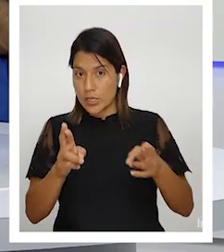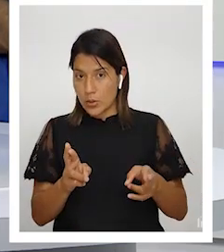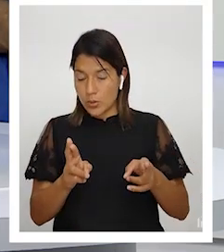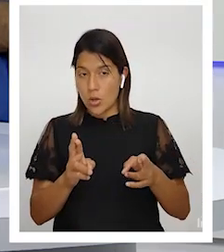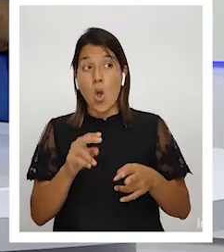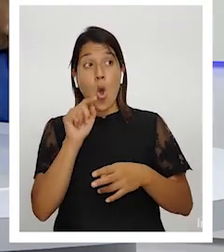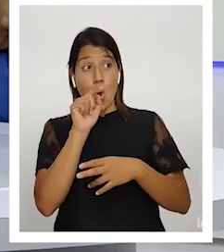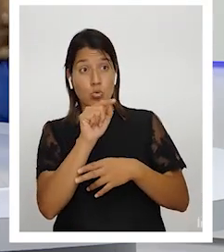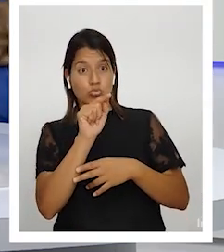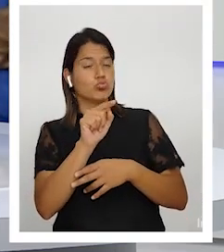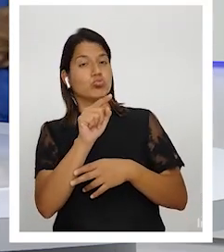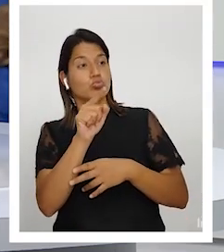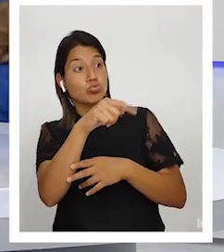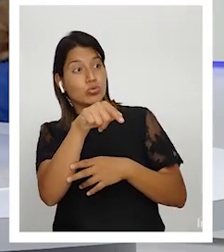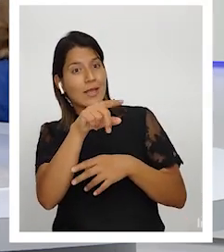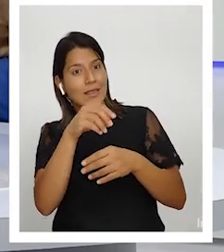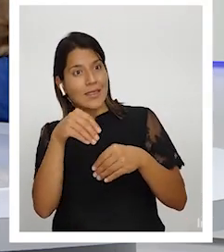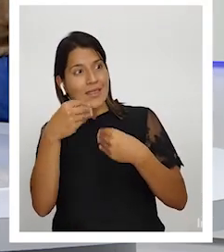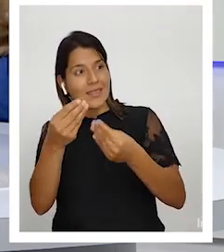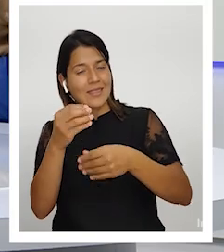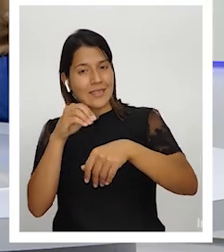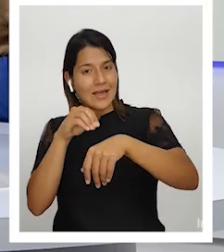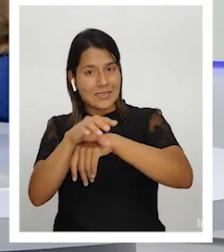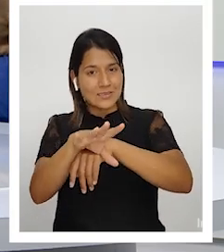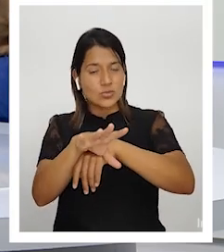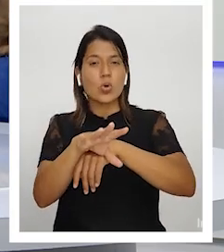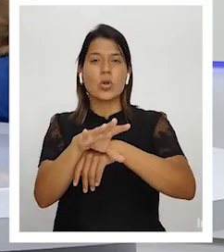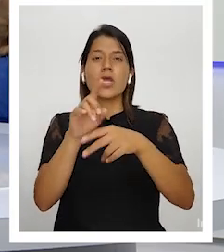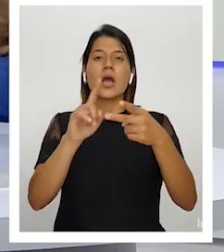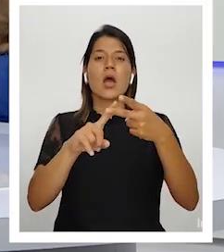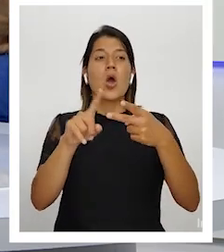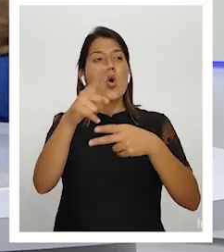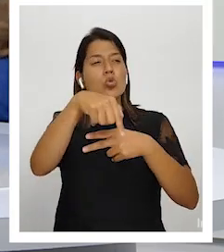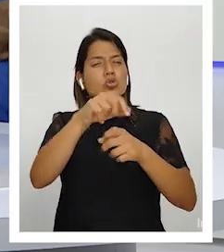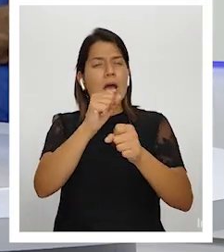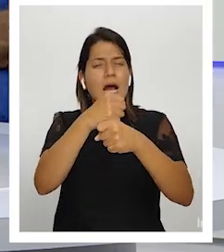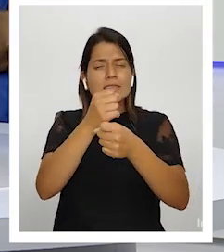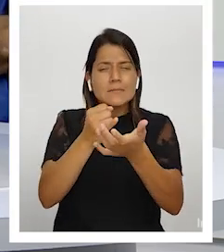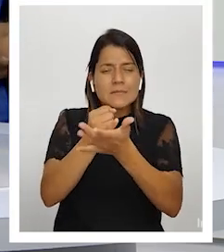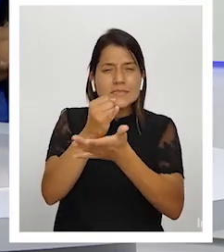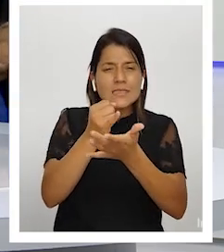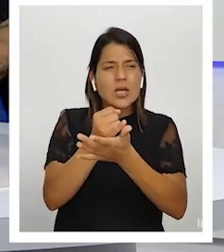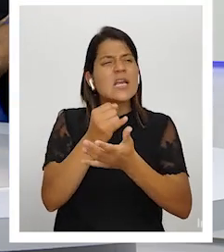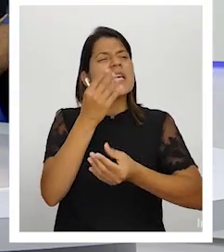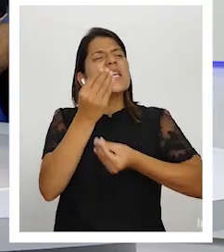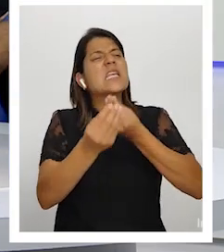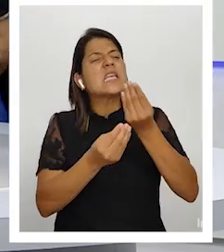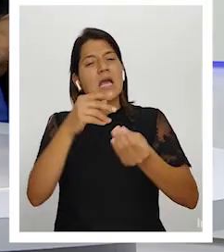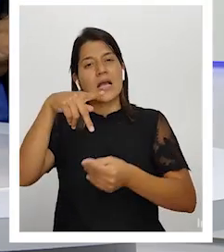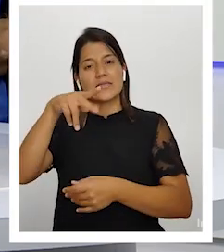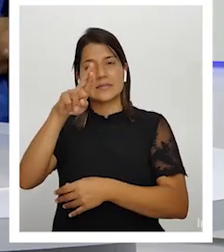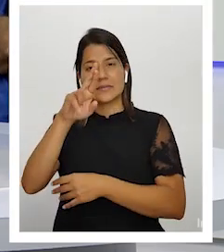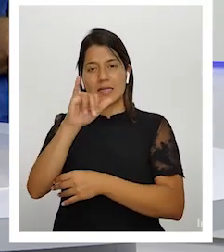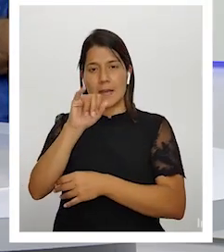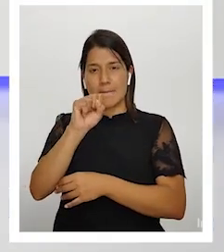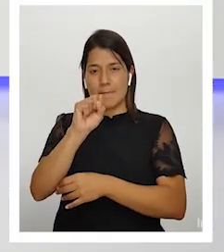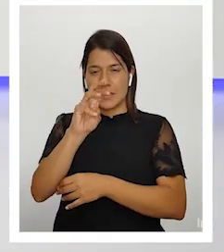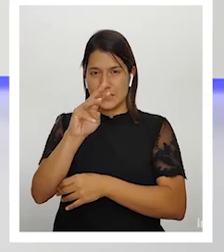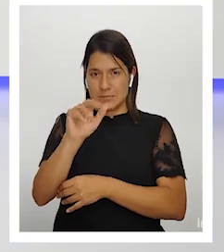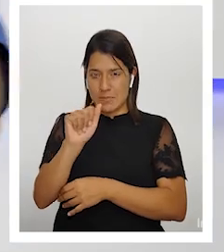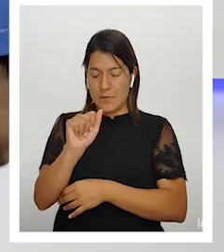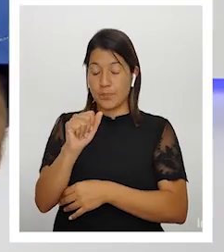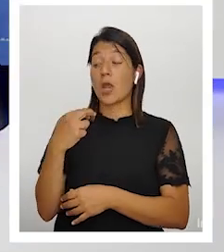asesoría hacen casos de estudio ¿qué hace? nosotros lo que hacemos es